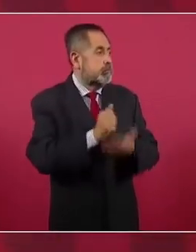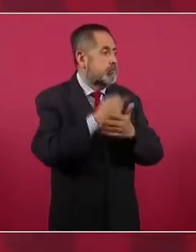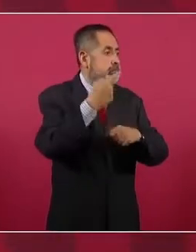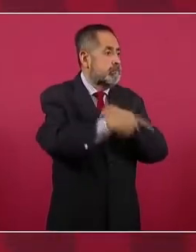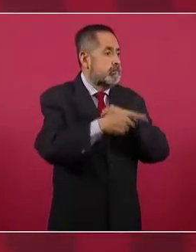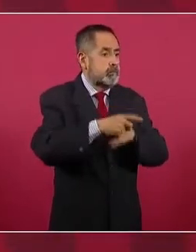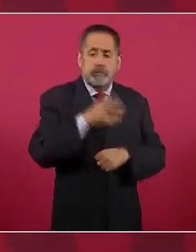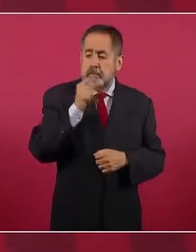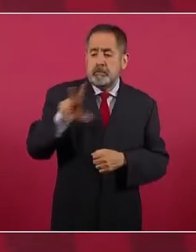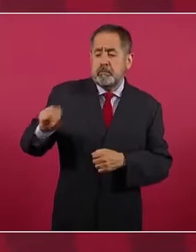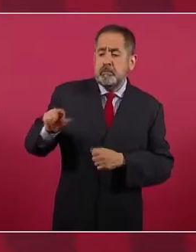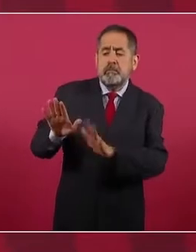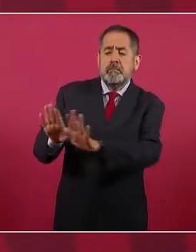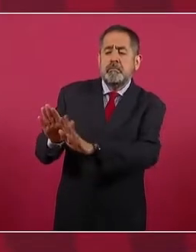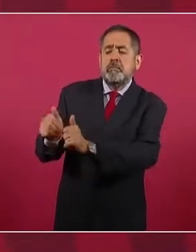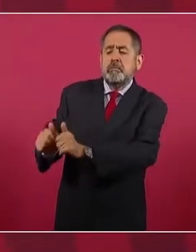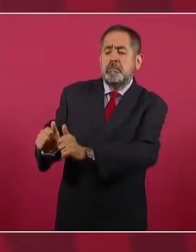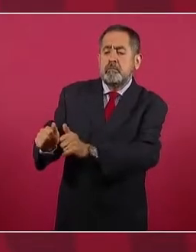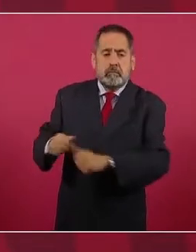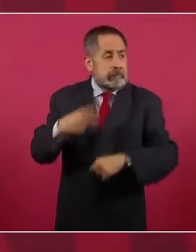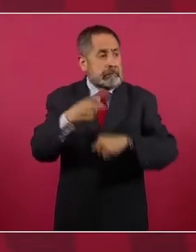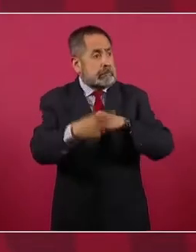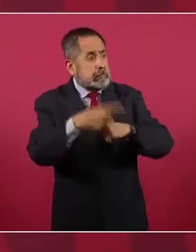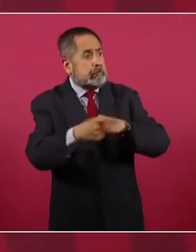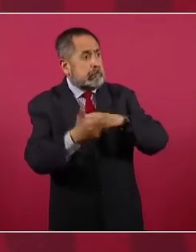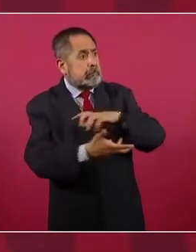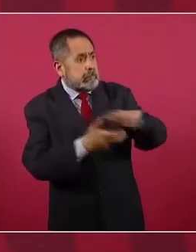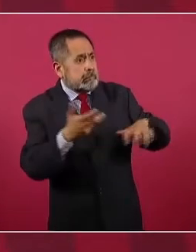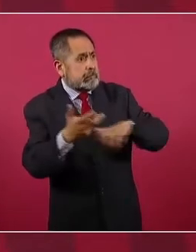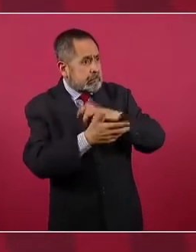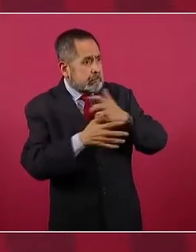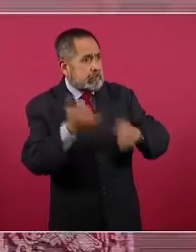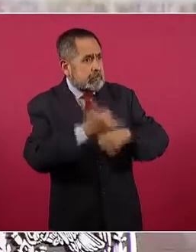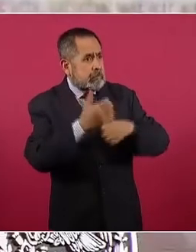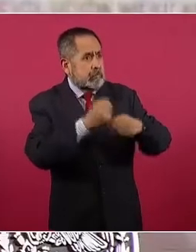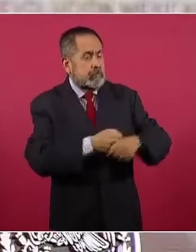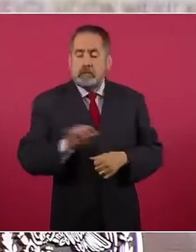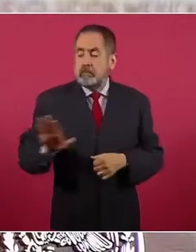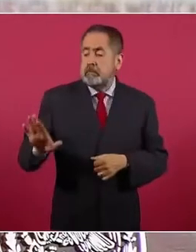la inseguridad,